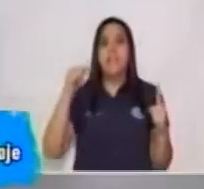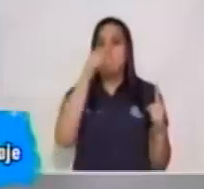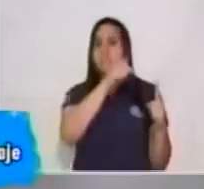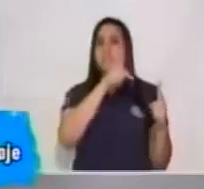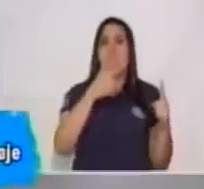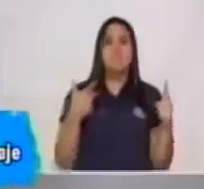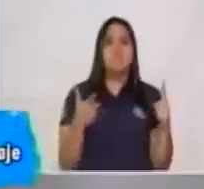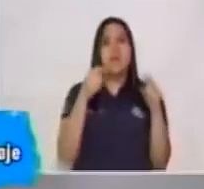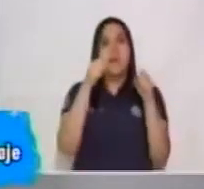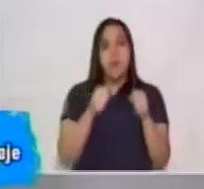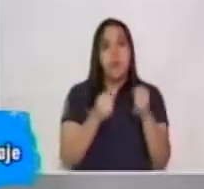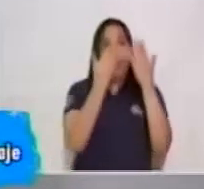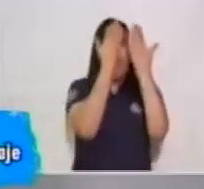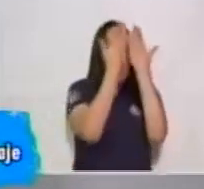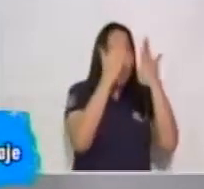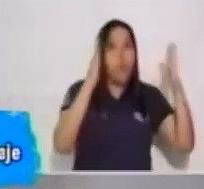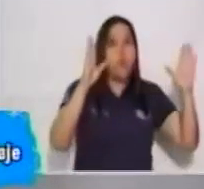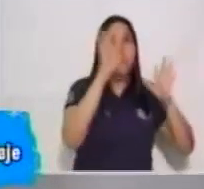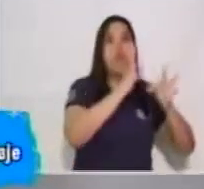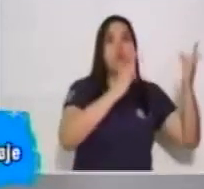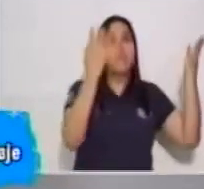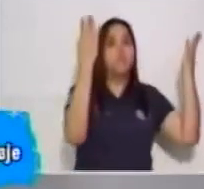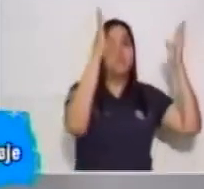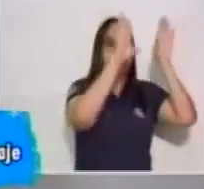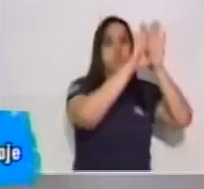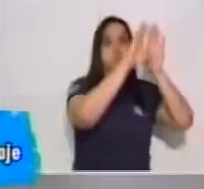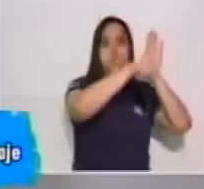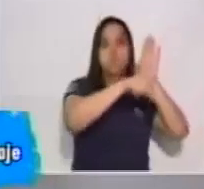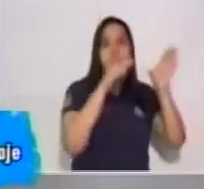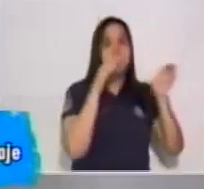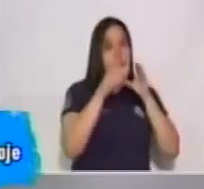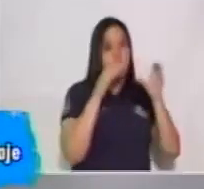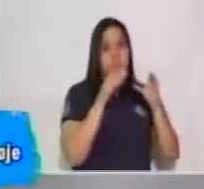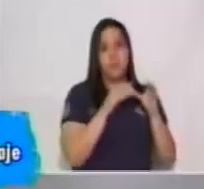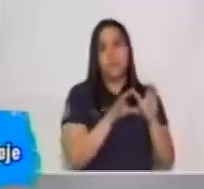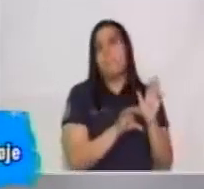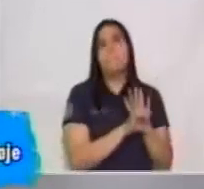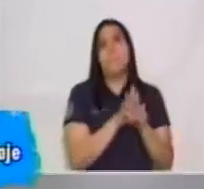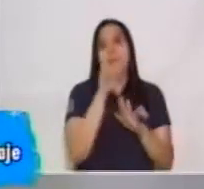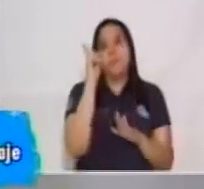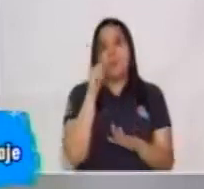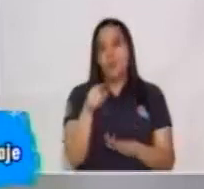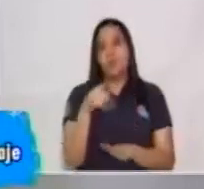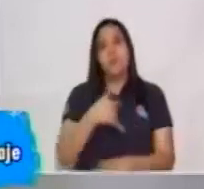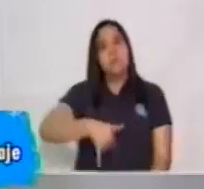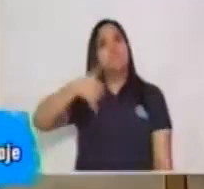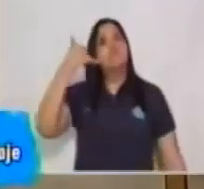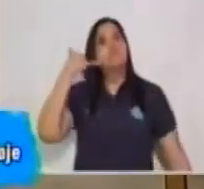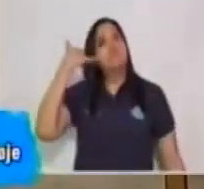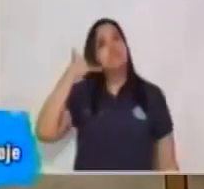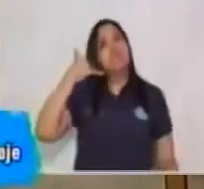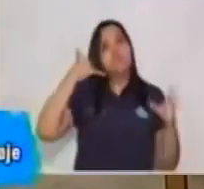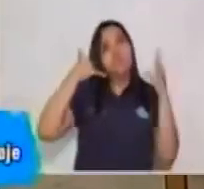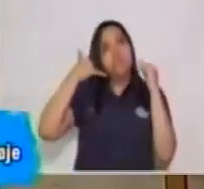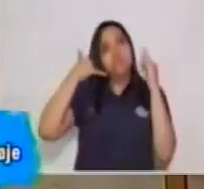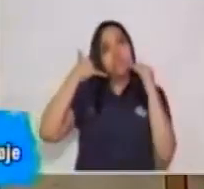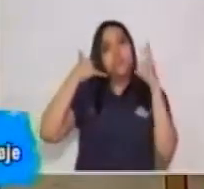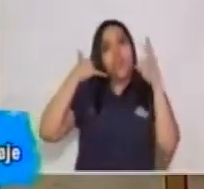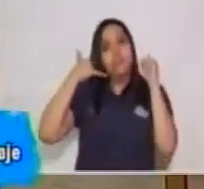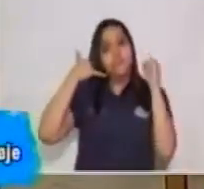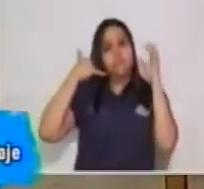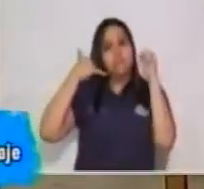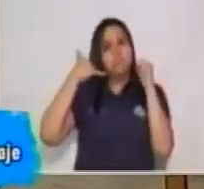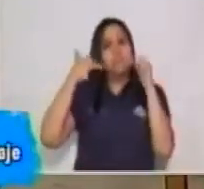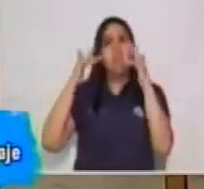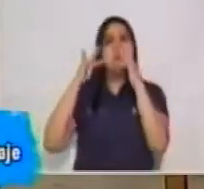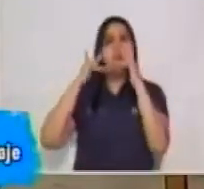Abrir, mantener o cerrar la comunicación. Típico ejemplo, tú estás hablando por teléfono y se escucha entrecortado o no se